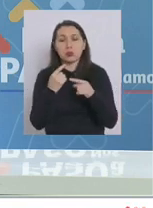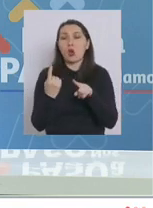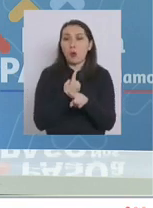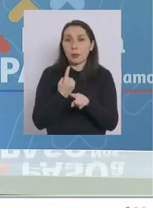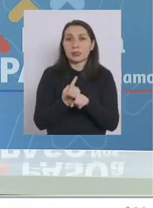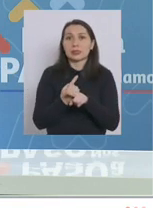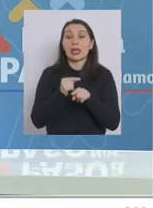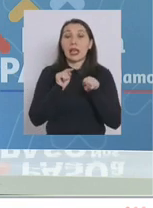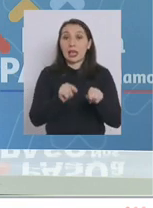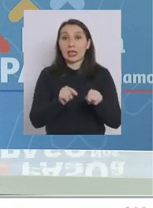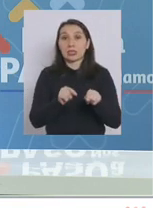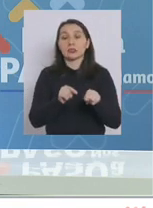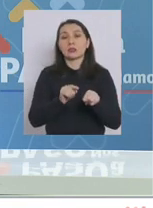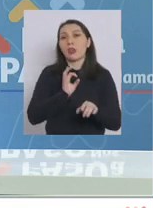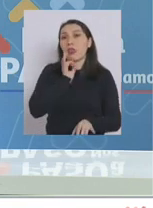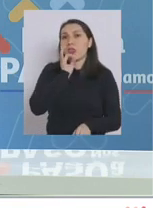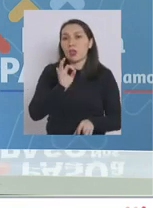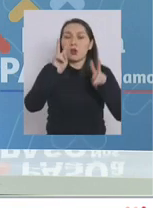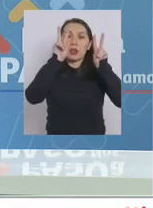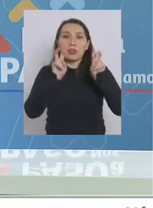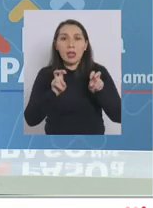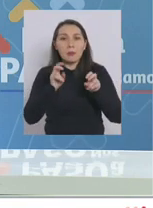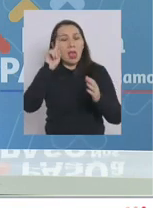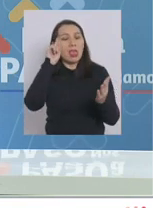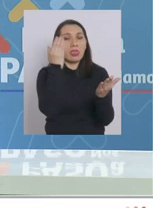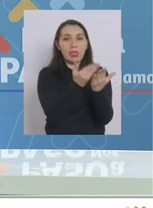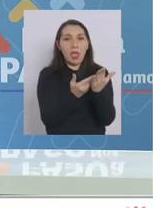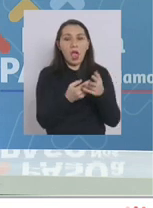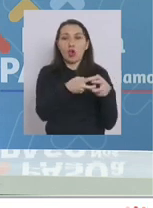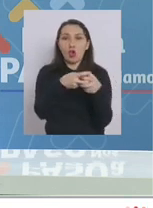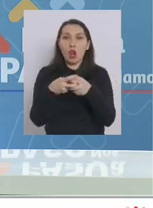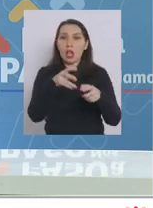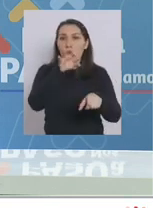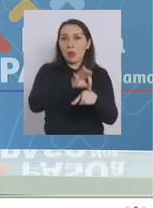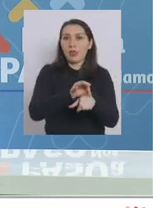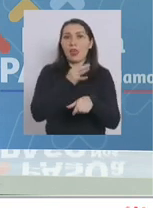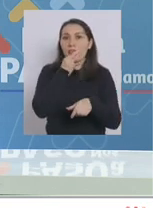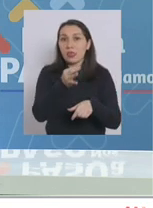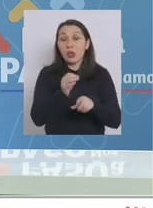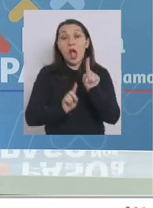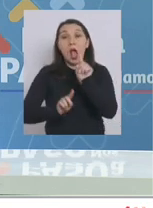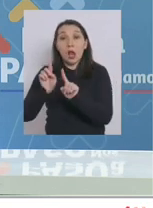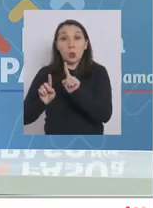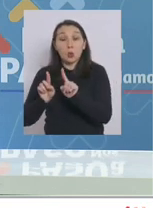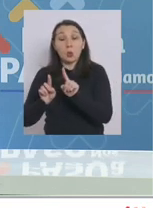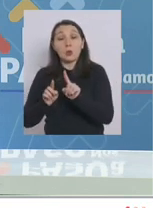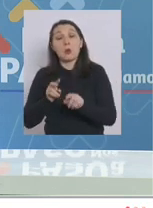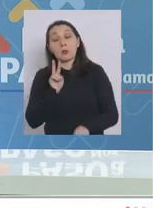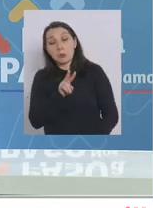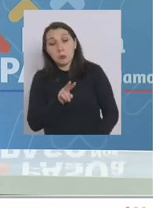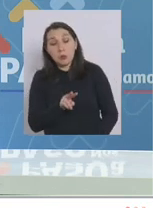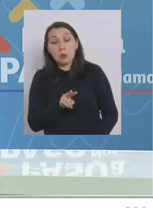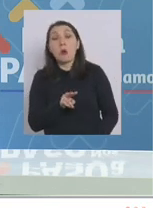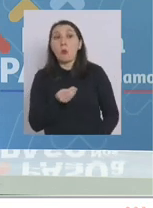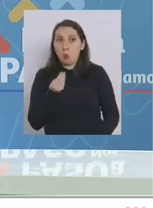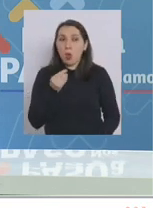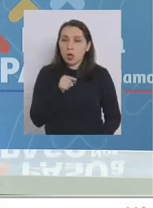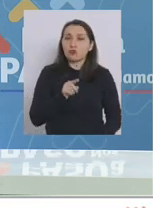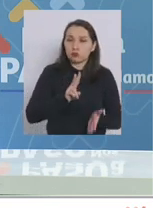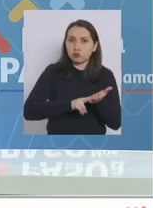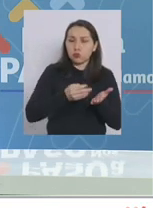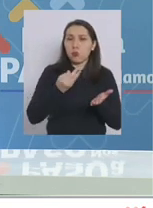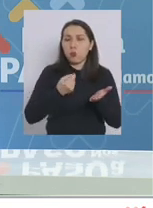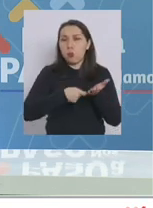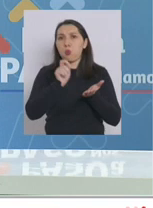dialogando en esa mesa salió el tema de las propuestas del colegio médico algunas fueron vistas como muy valorables